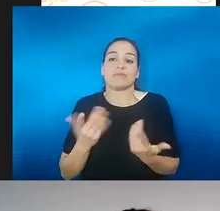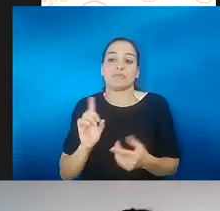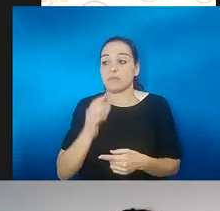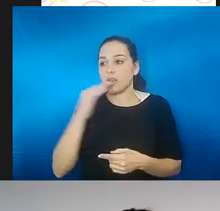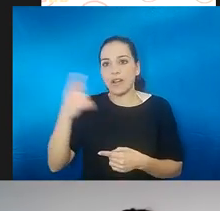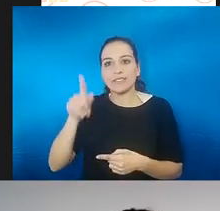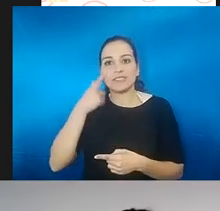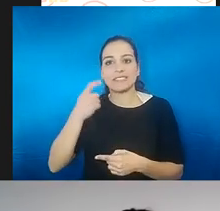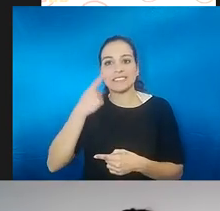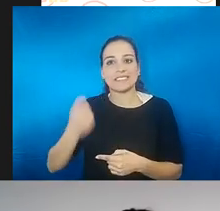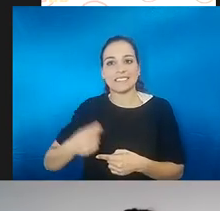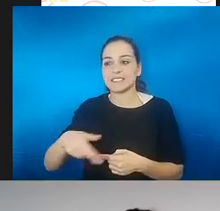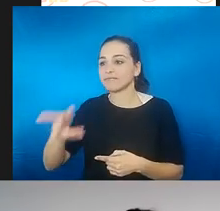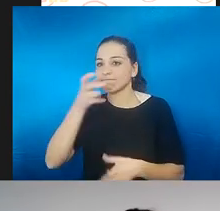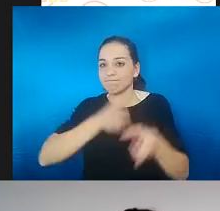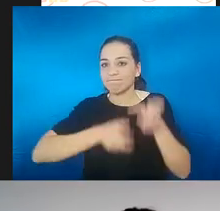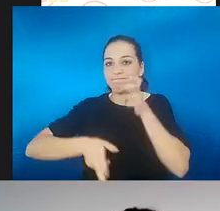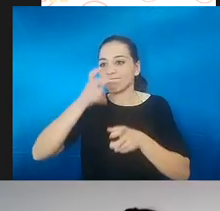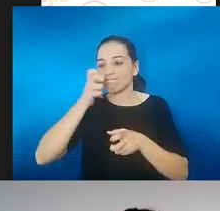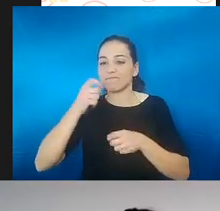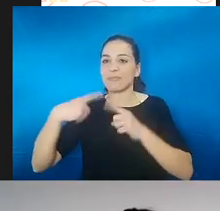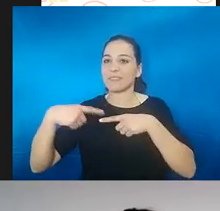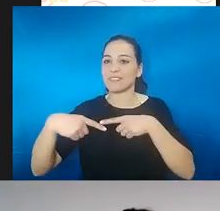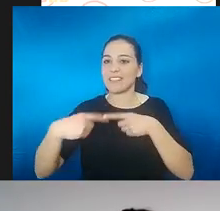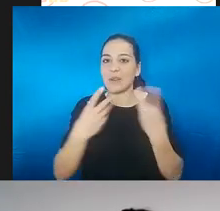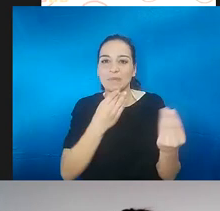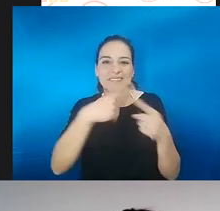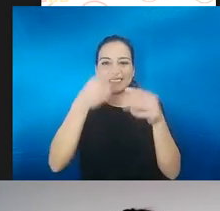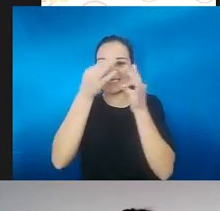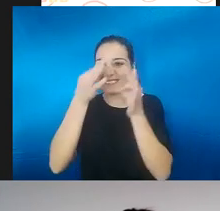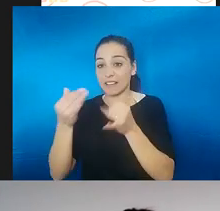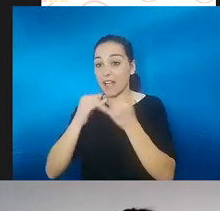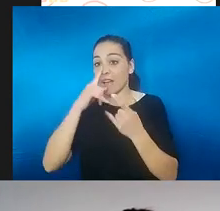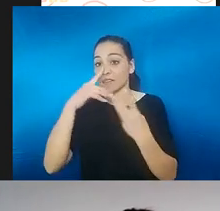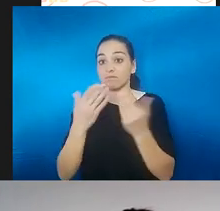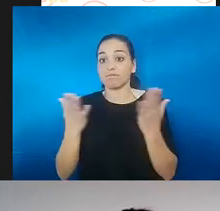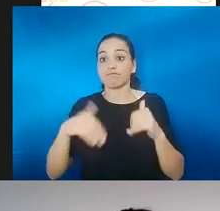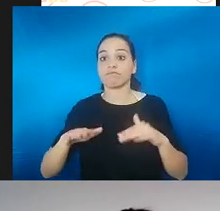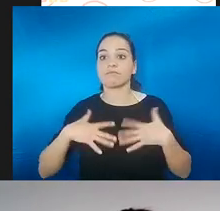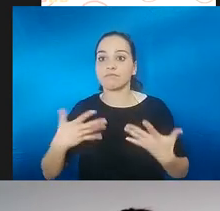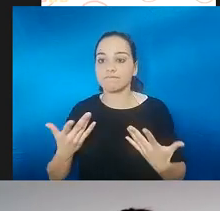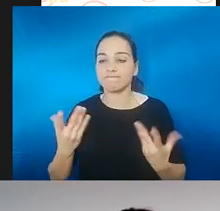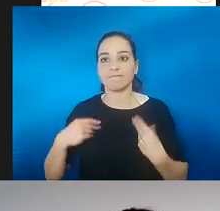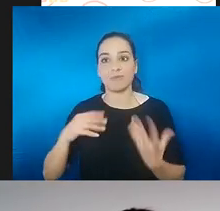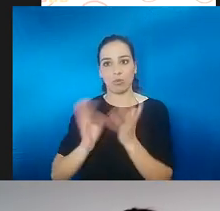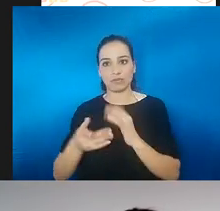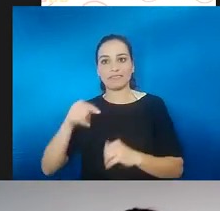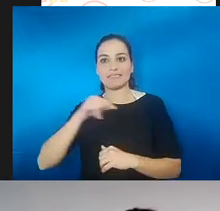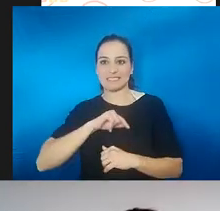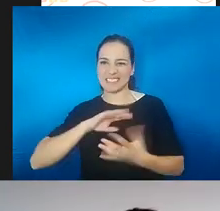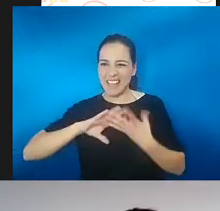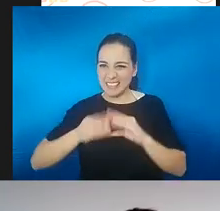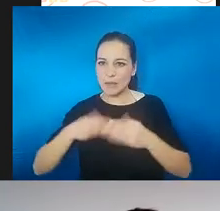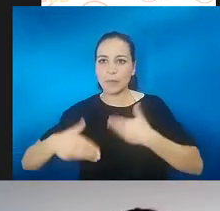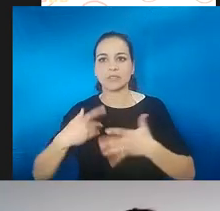porque hay temas muy sensibles que la gente no sabe, que es, por ejemplo, entender que no vas a